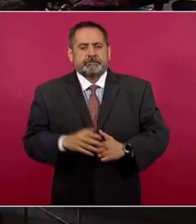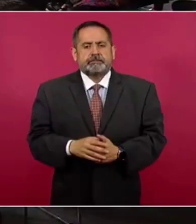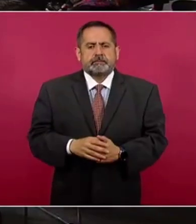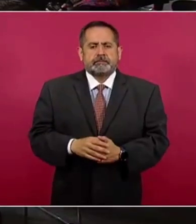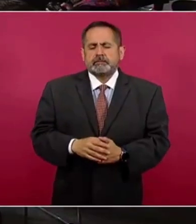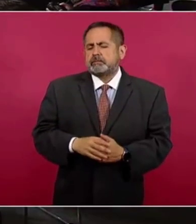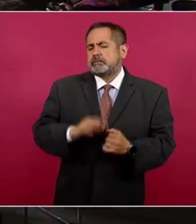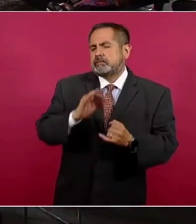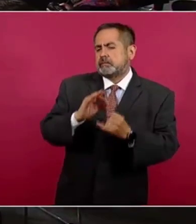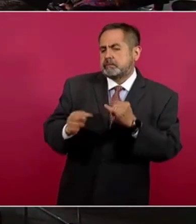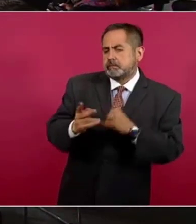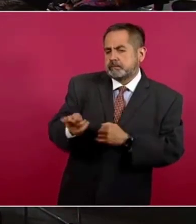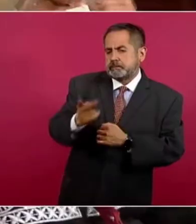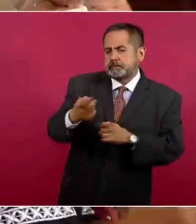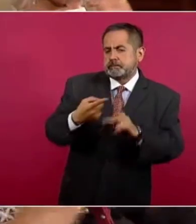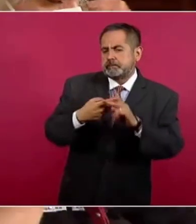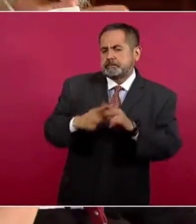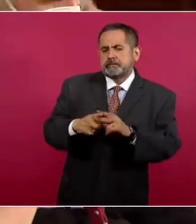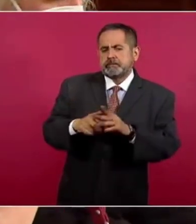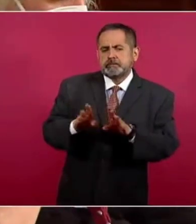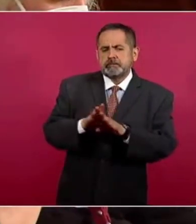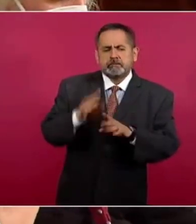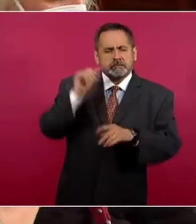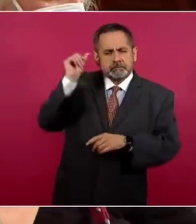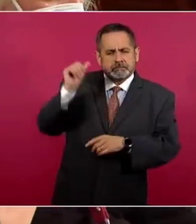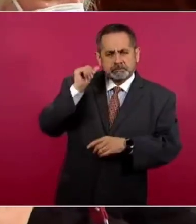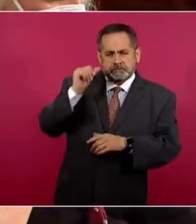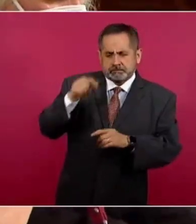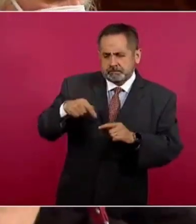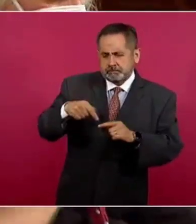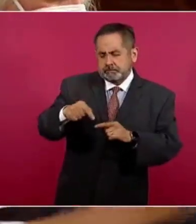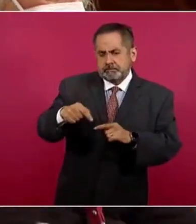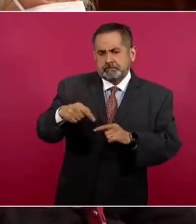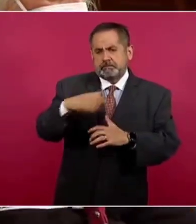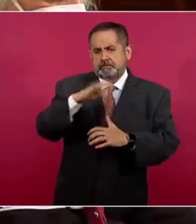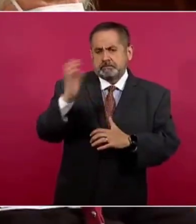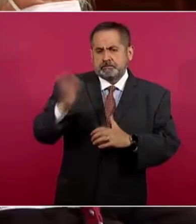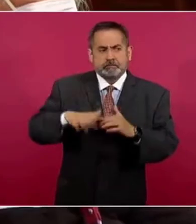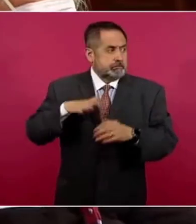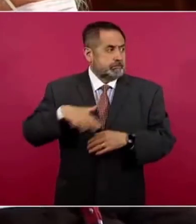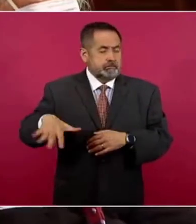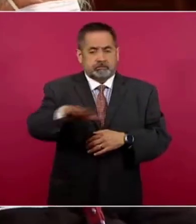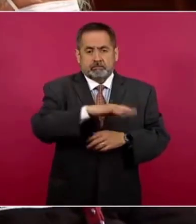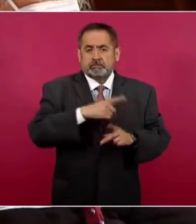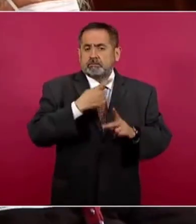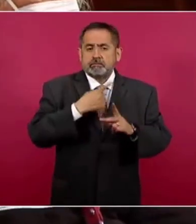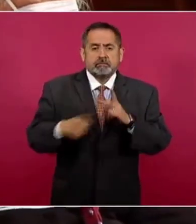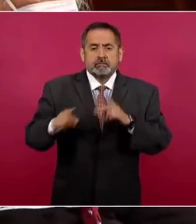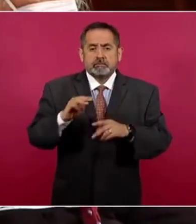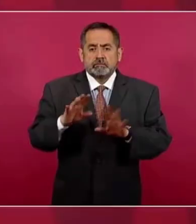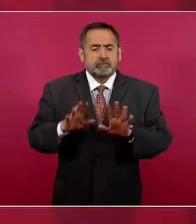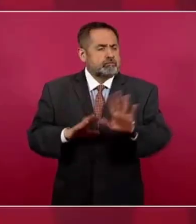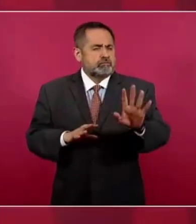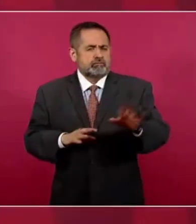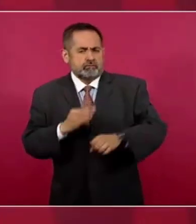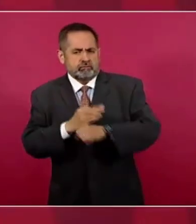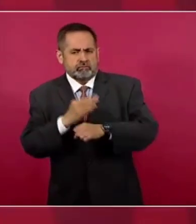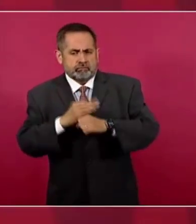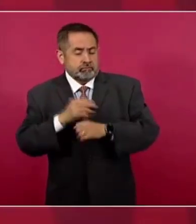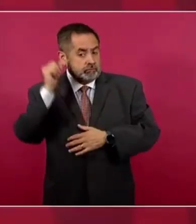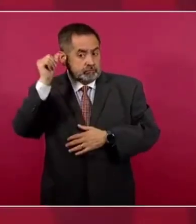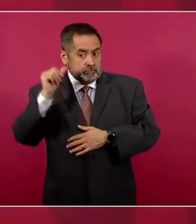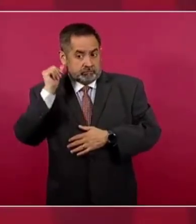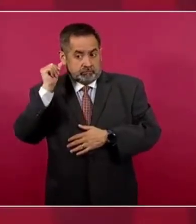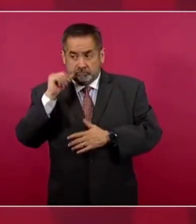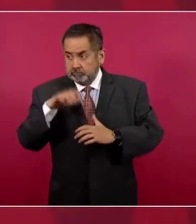nada más esta pregunta, ¿sería a partir de abril se termina ya la vacunación general? ¿Sería a partir de En abril, abril cerramos